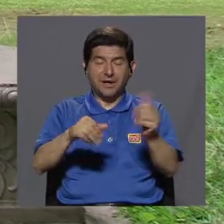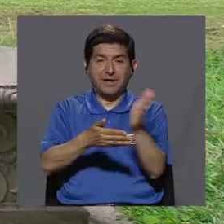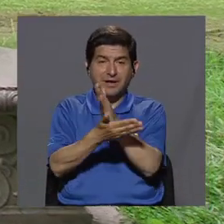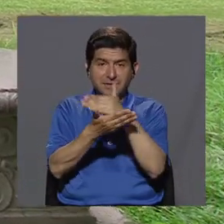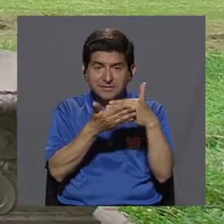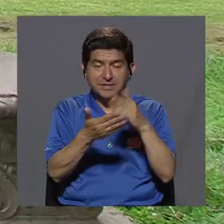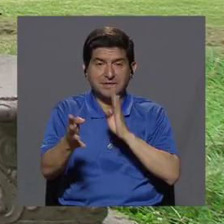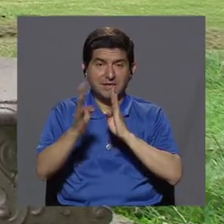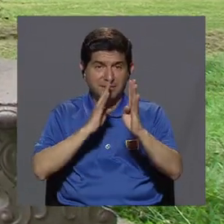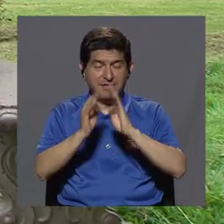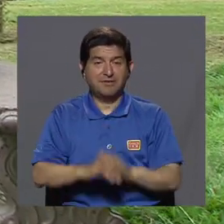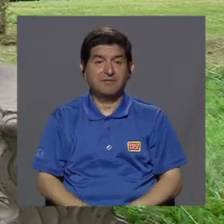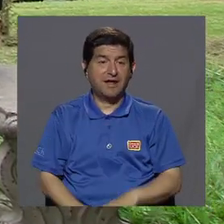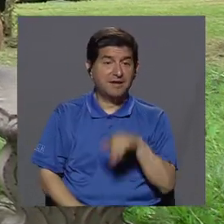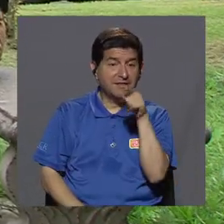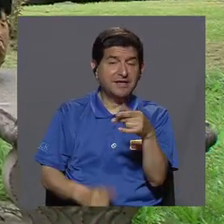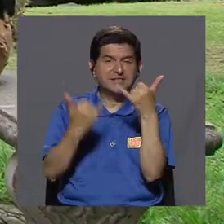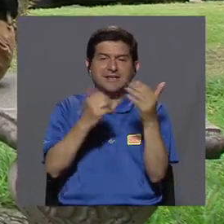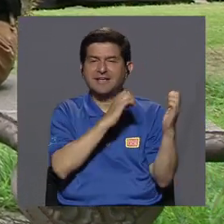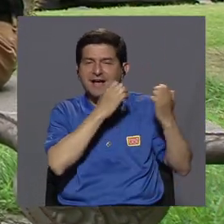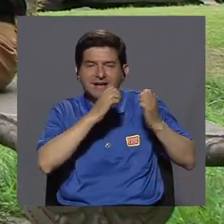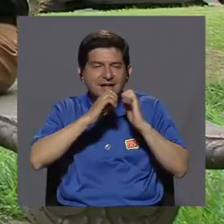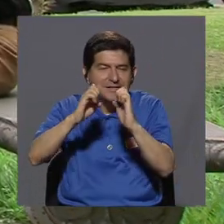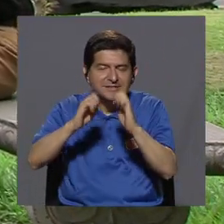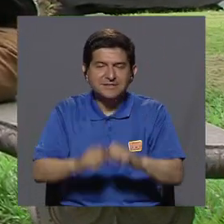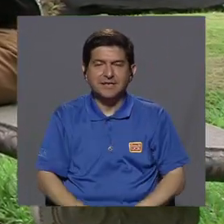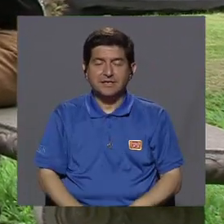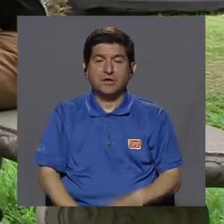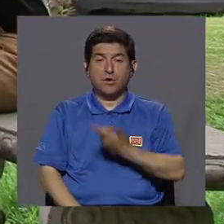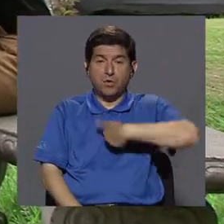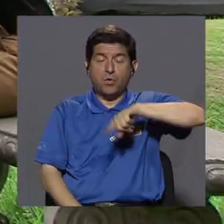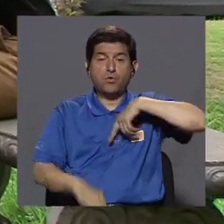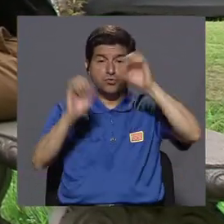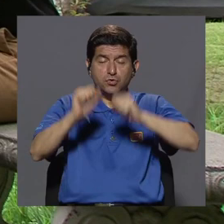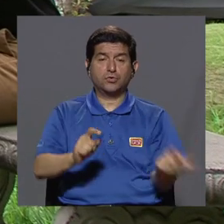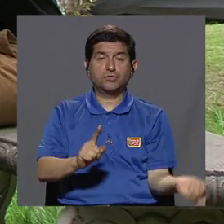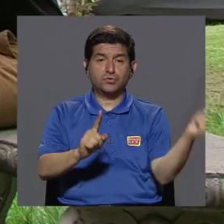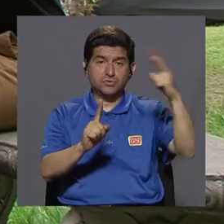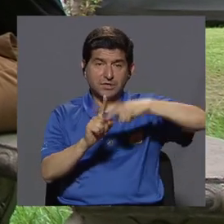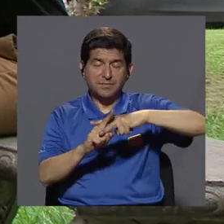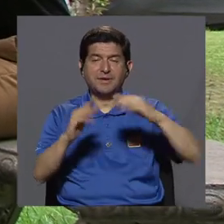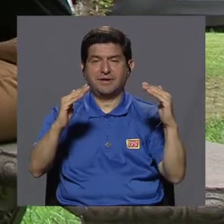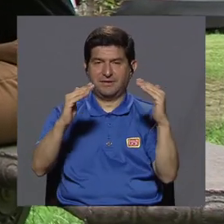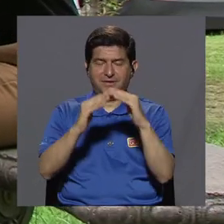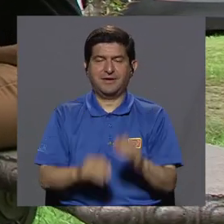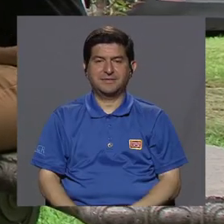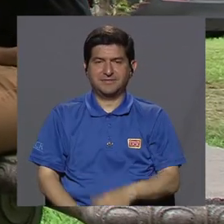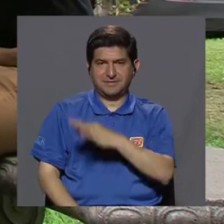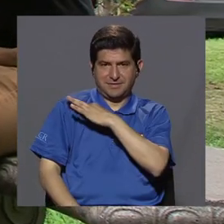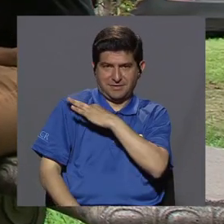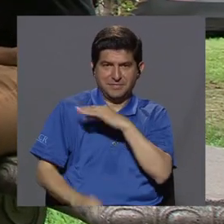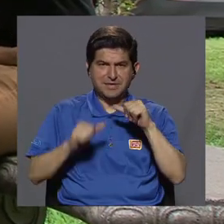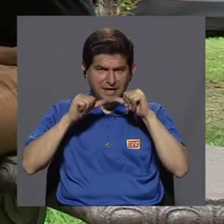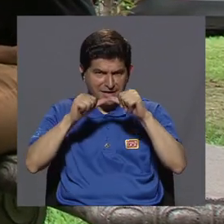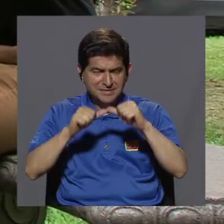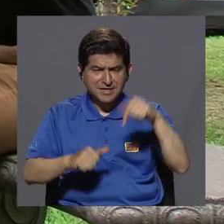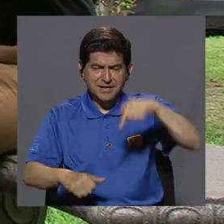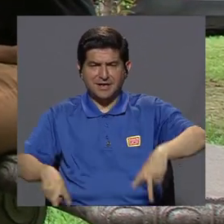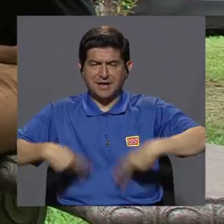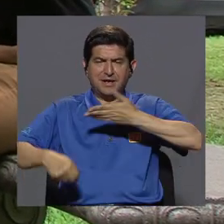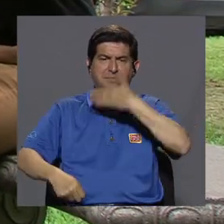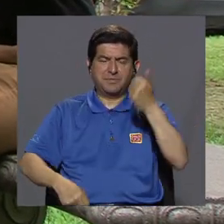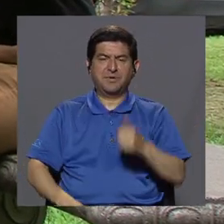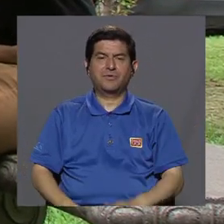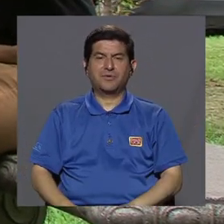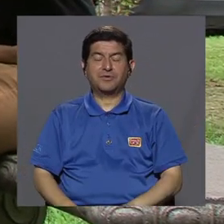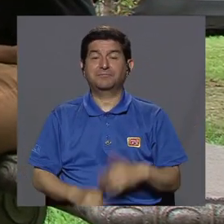y en el siguiente bloque vamos a hablar acerca de esas ya como estrategias, o del cómo ya podemos nosotros aplicar esto en casa, les invitamos a que